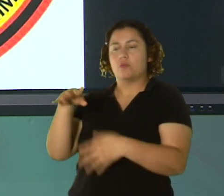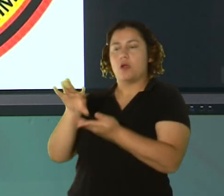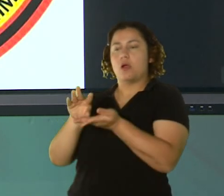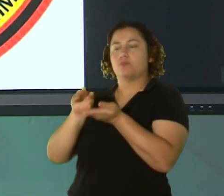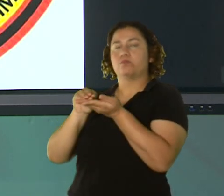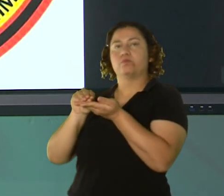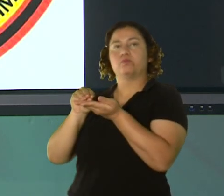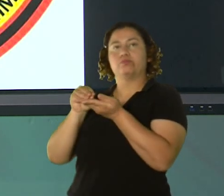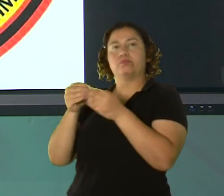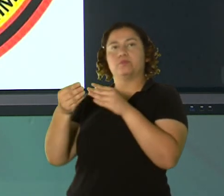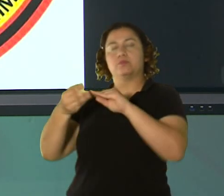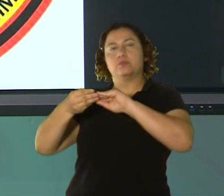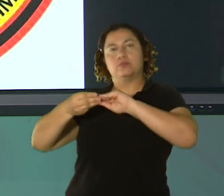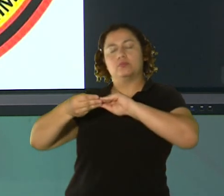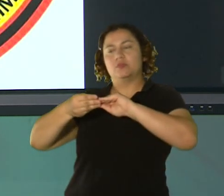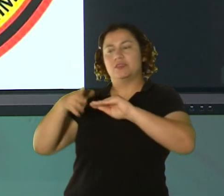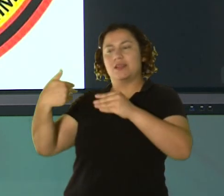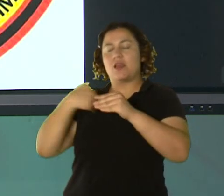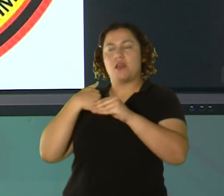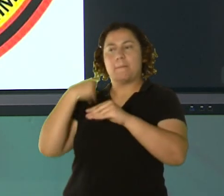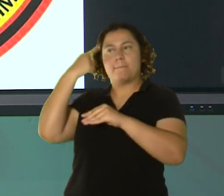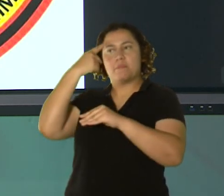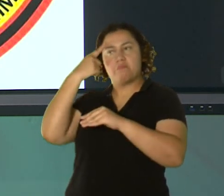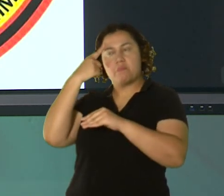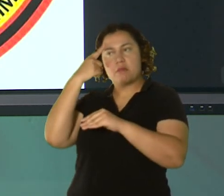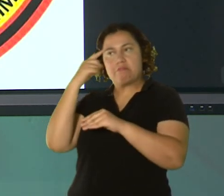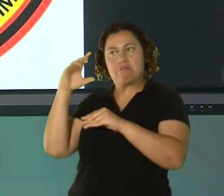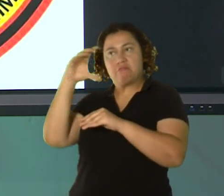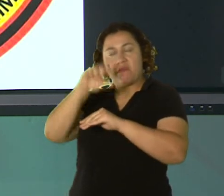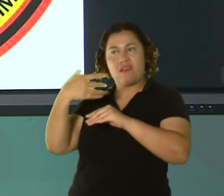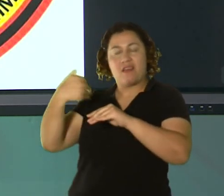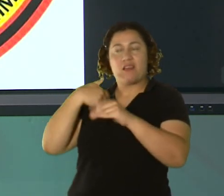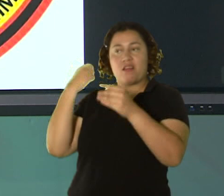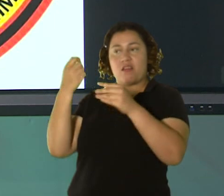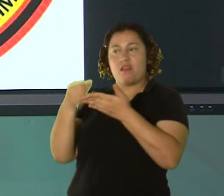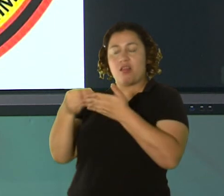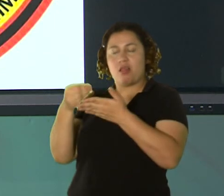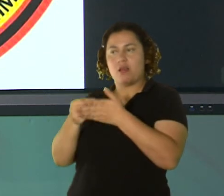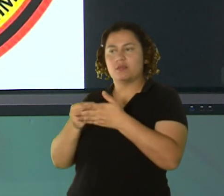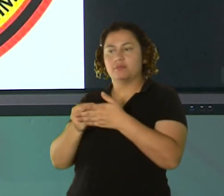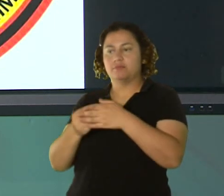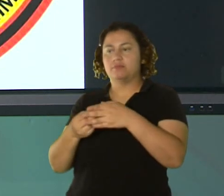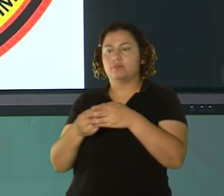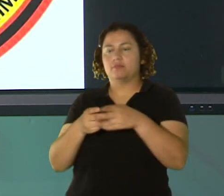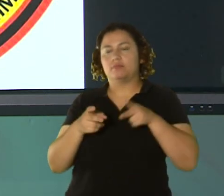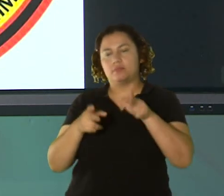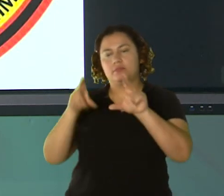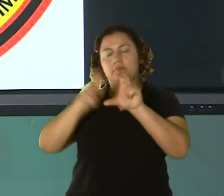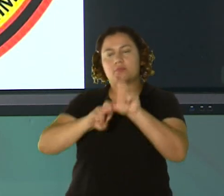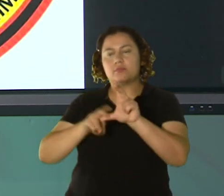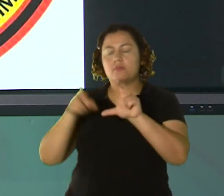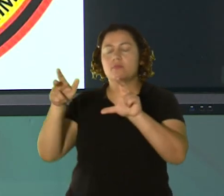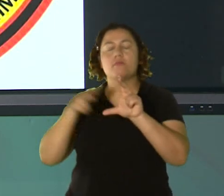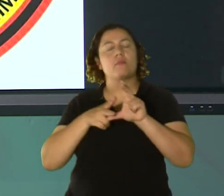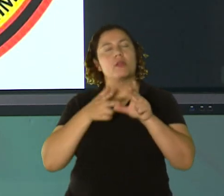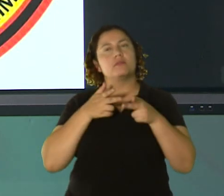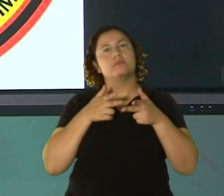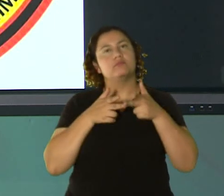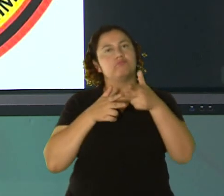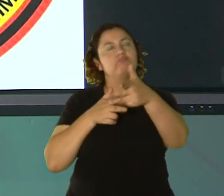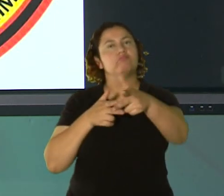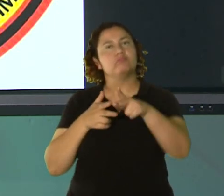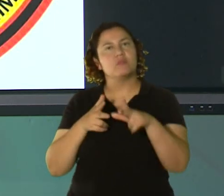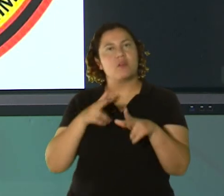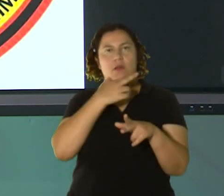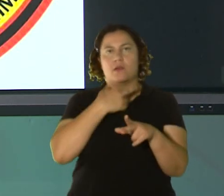de que usted lleva una cantidad ahí de dinero. Eso es correcto. Se montó en el carrito suyo y le dio un poquito de hambre y se metió en